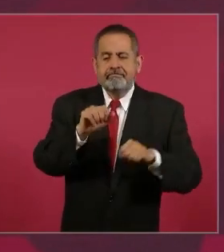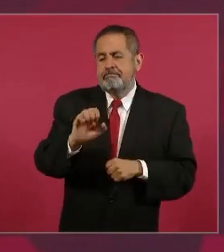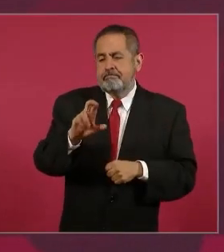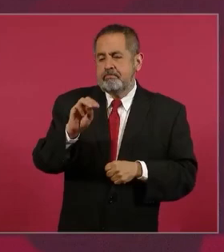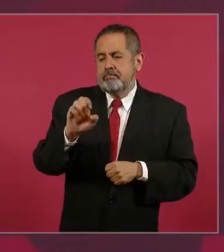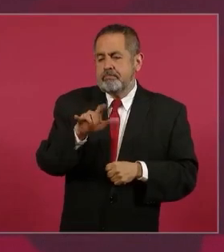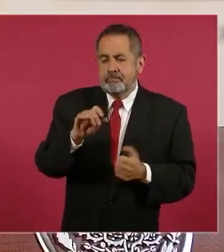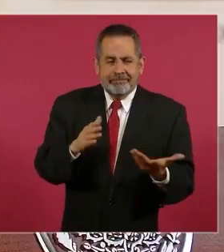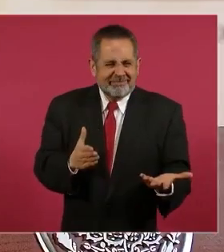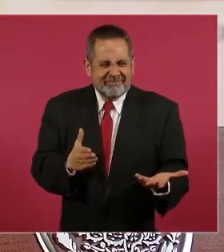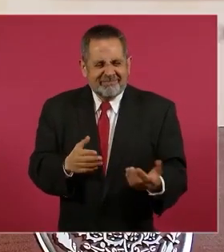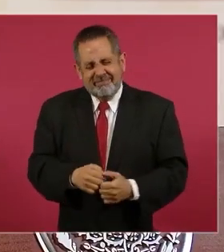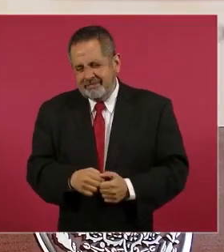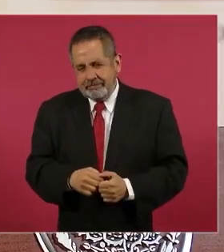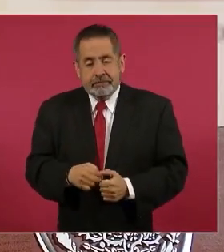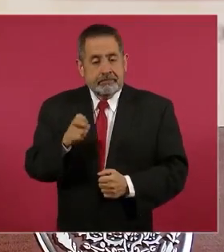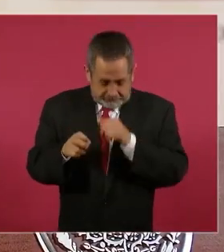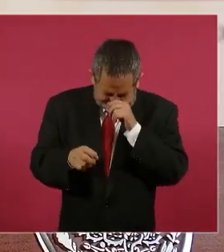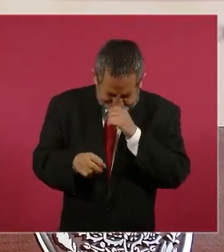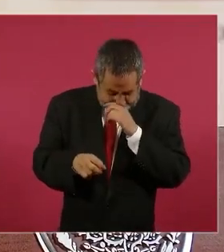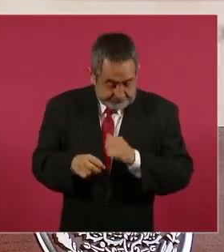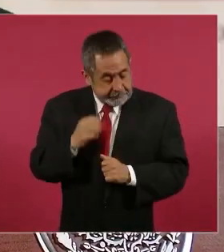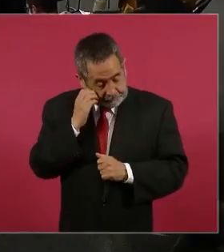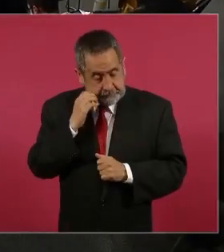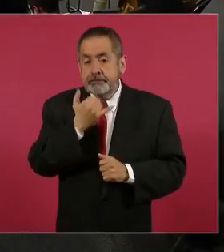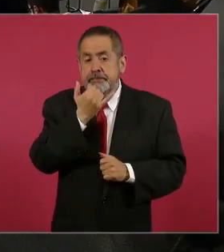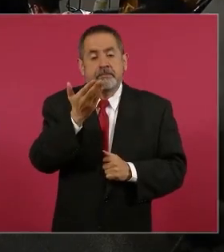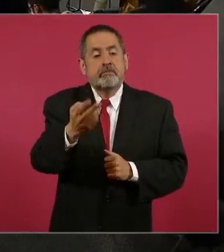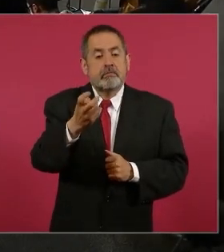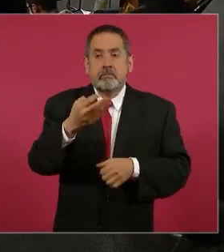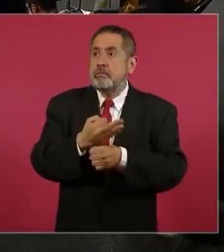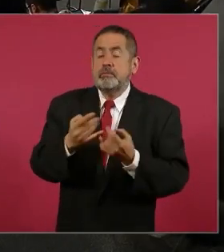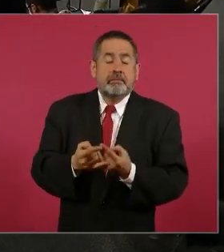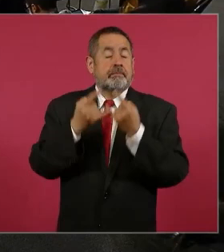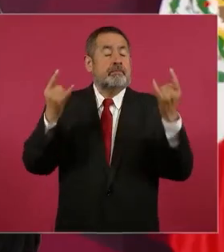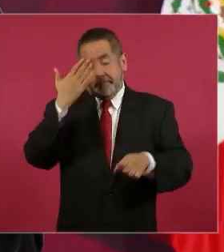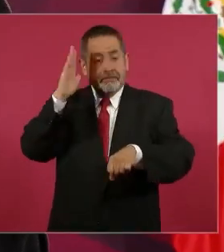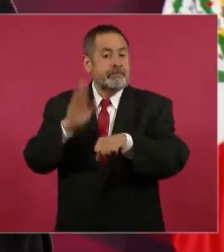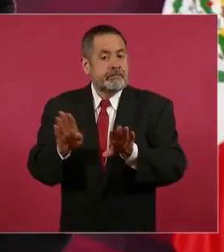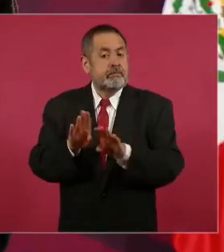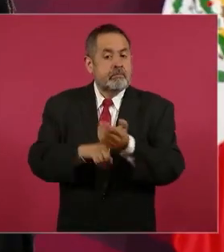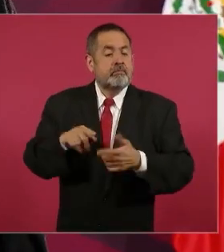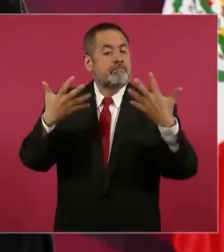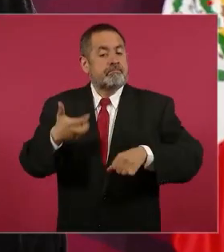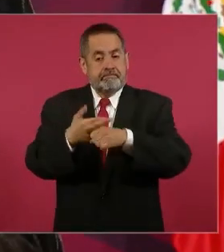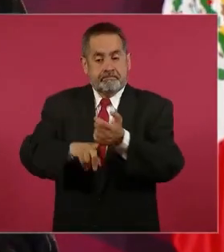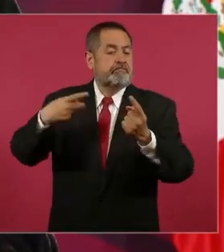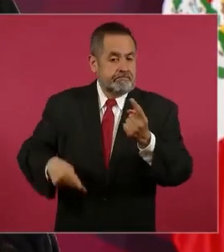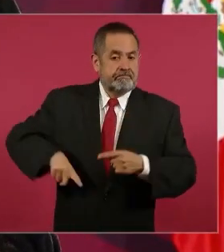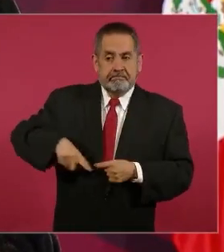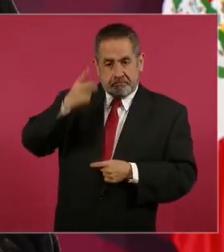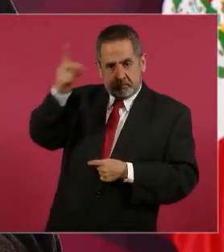por eso lo que estamos llevando a cabo el día de hoy es un hecho histórico es el rescate de una empresa pública ¿Qué?